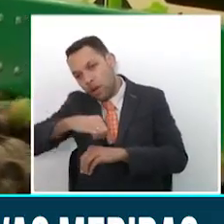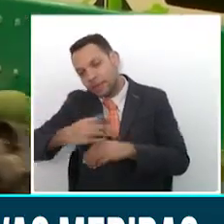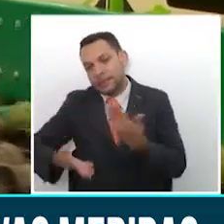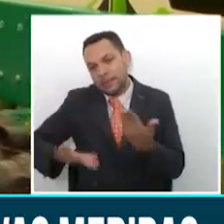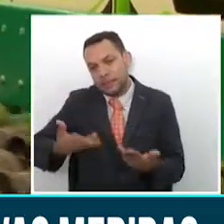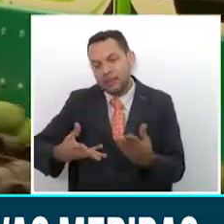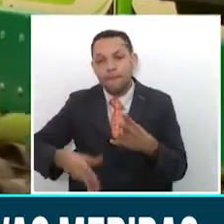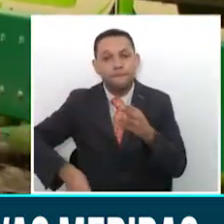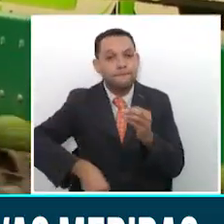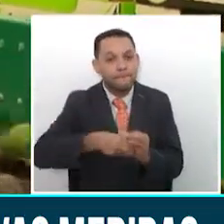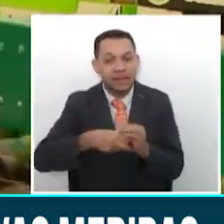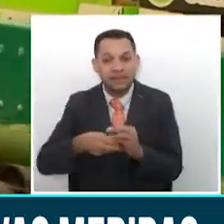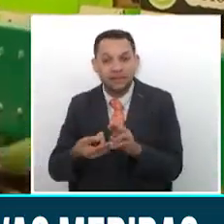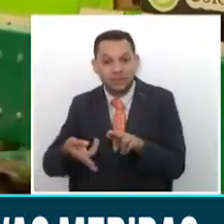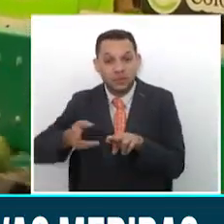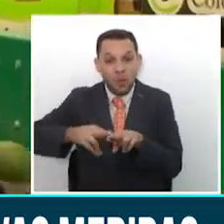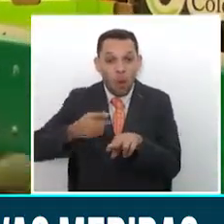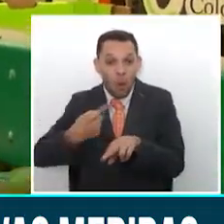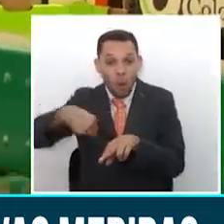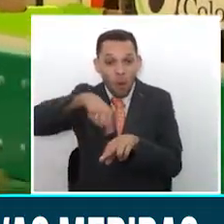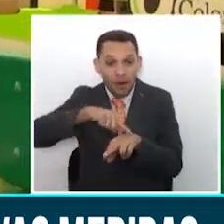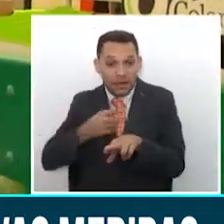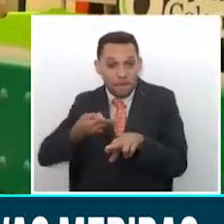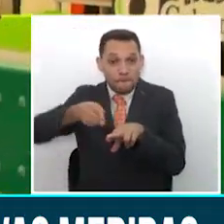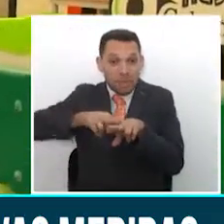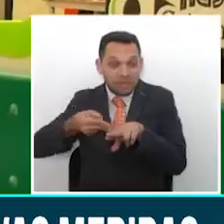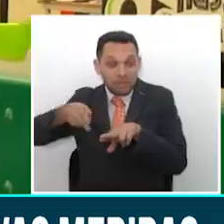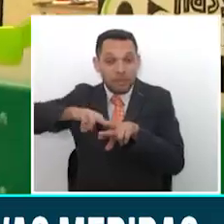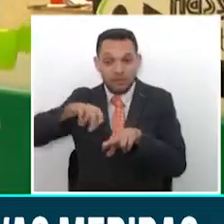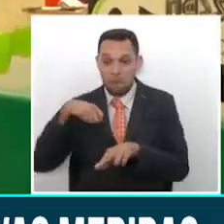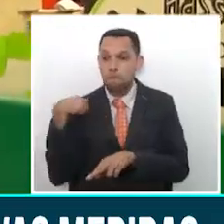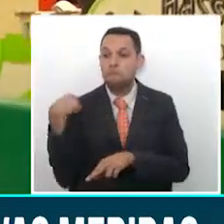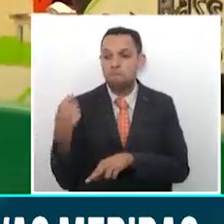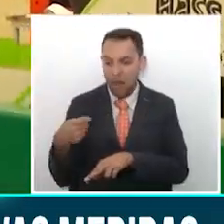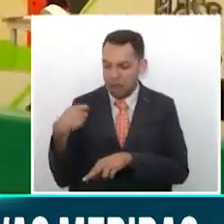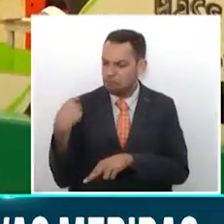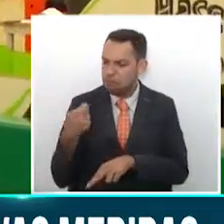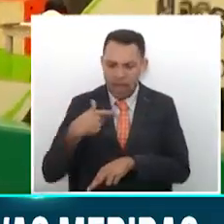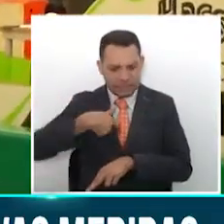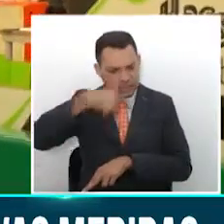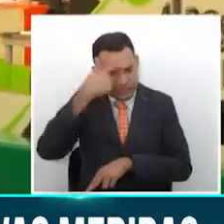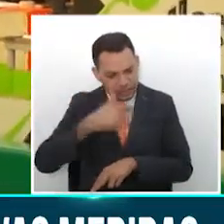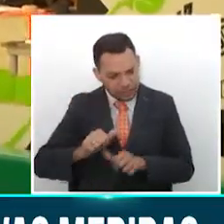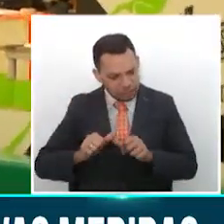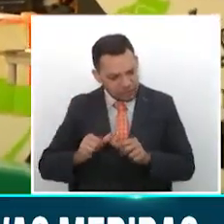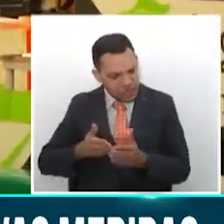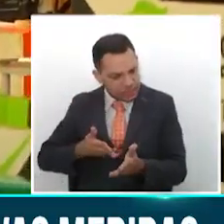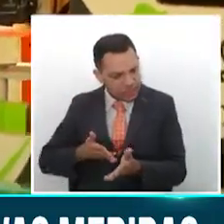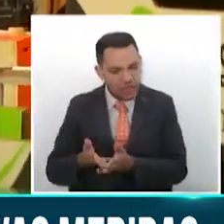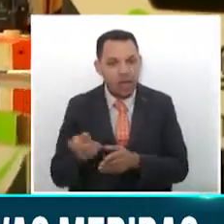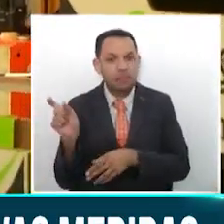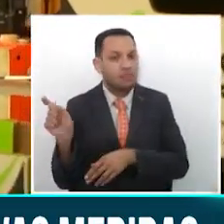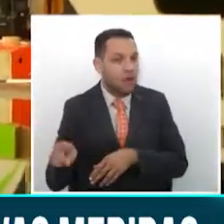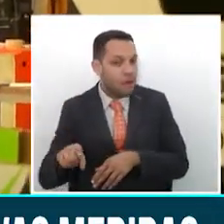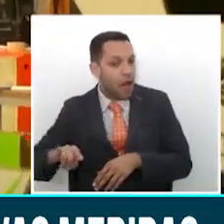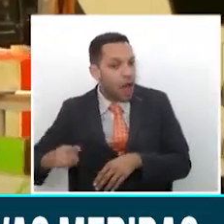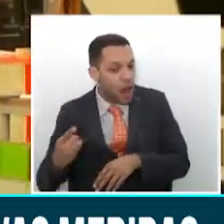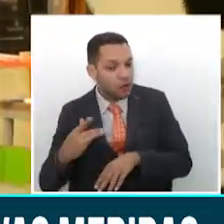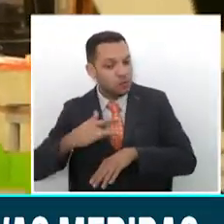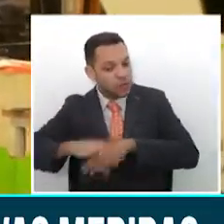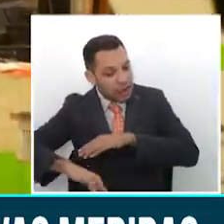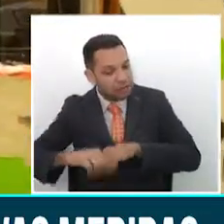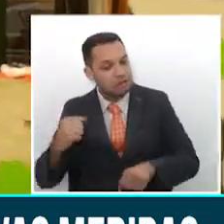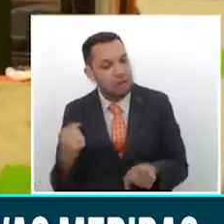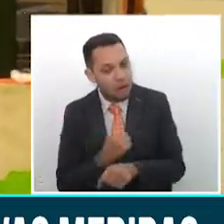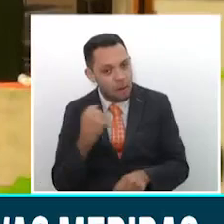pago de las horas extras y nocturnas no se afectará porque las empresas deberán seguir cumpliendo con este dinero adicional en caso de extenderse a la jornada